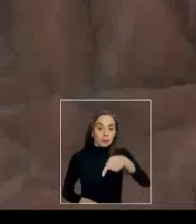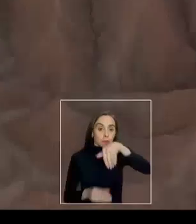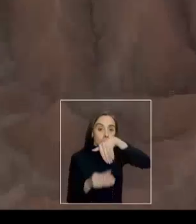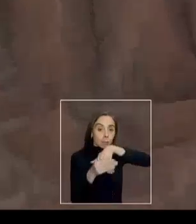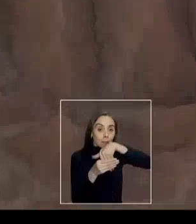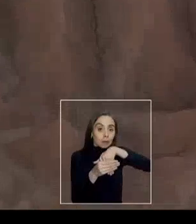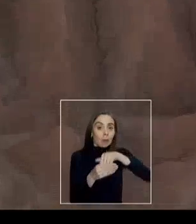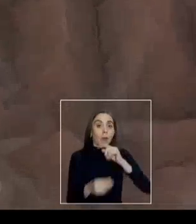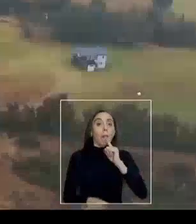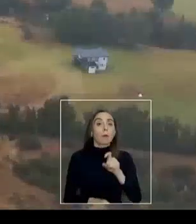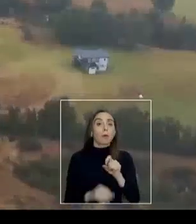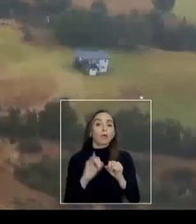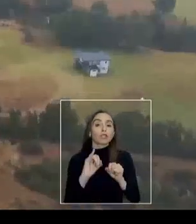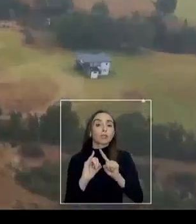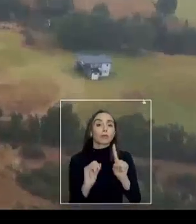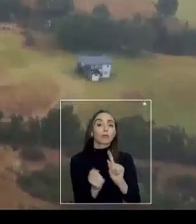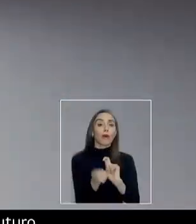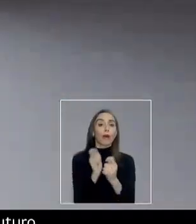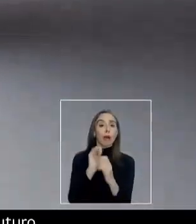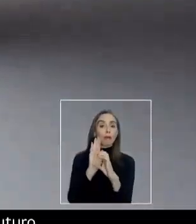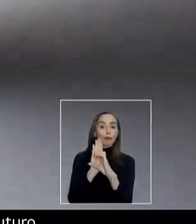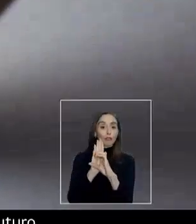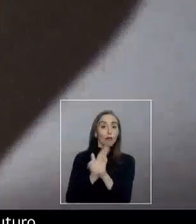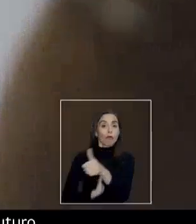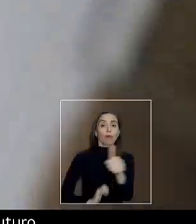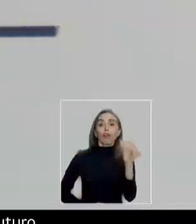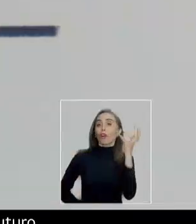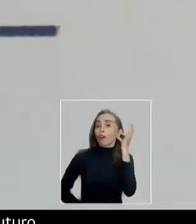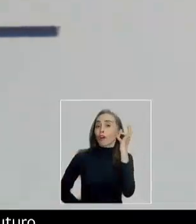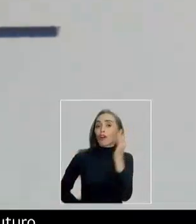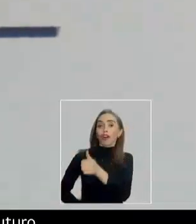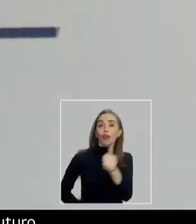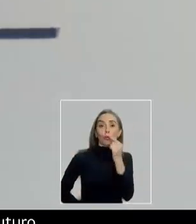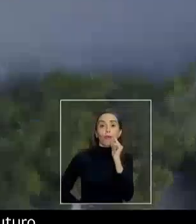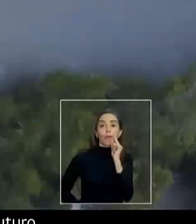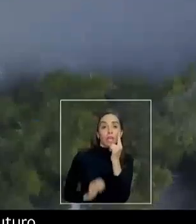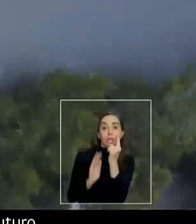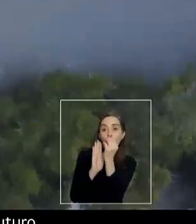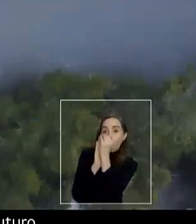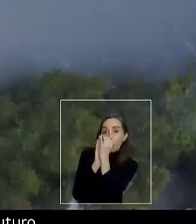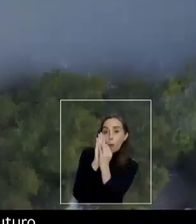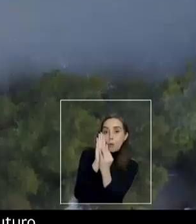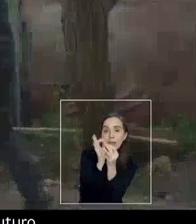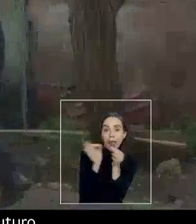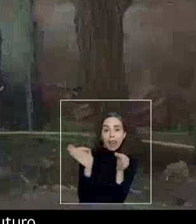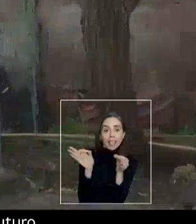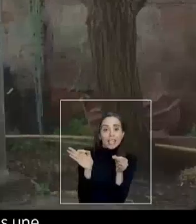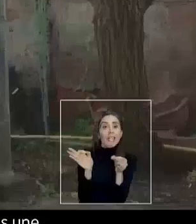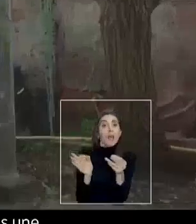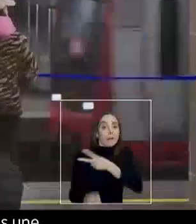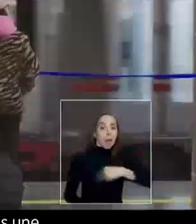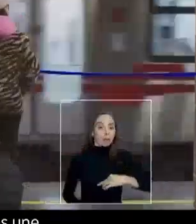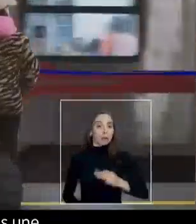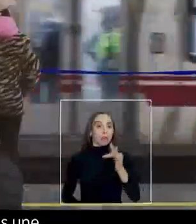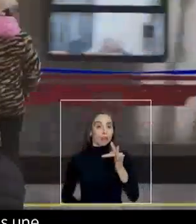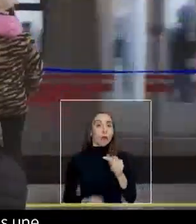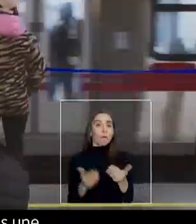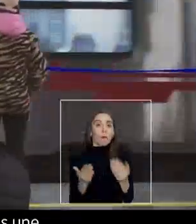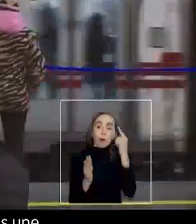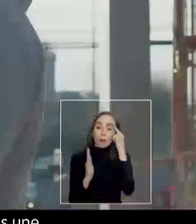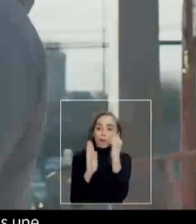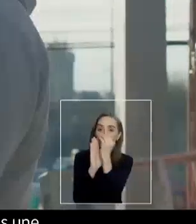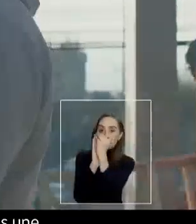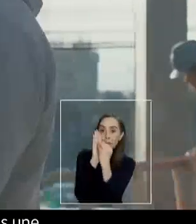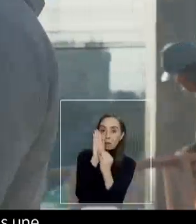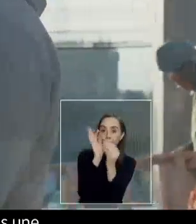En este plebiscito constitucional, todas y todos tenemos una línea que escribir por nuestro futuro. Por eso queremos pensar en